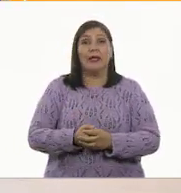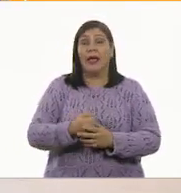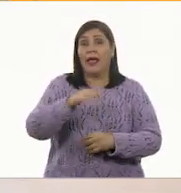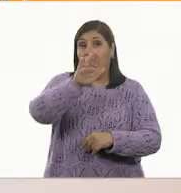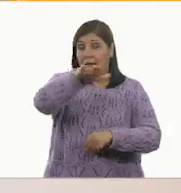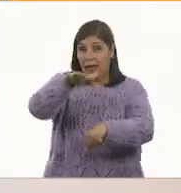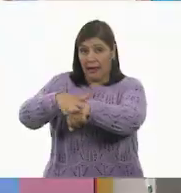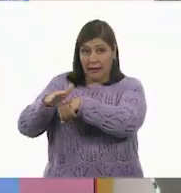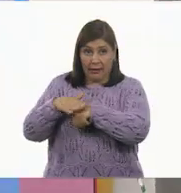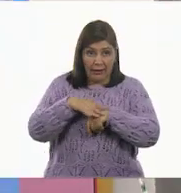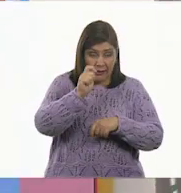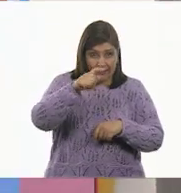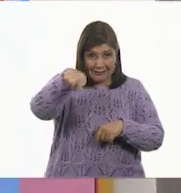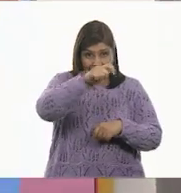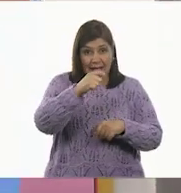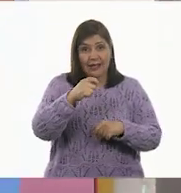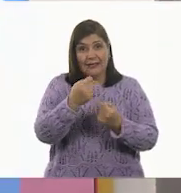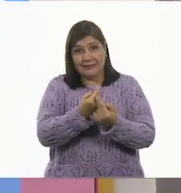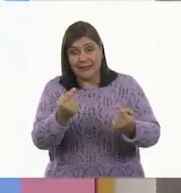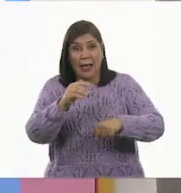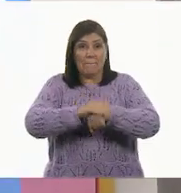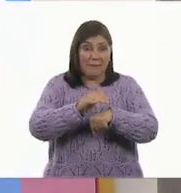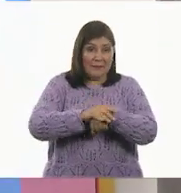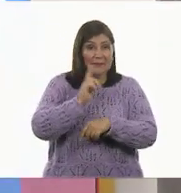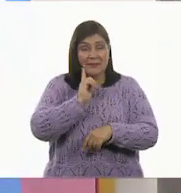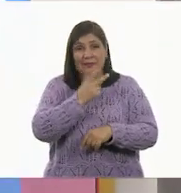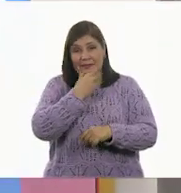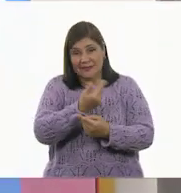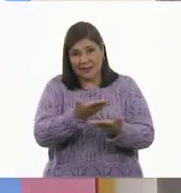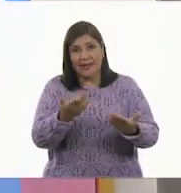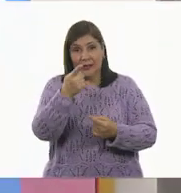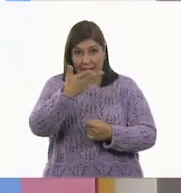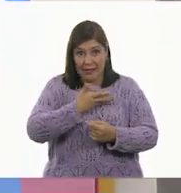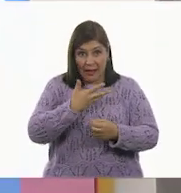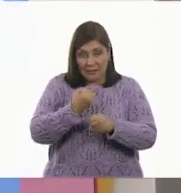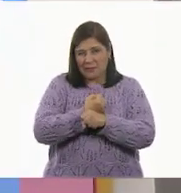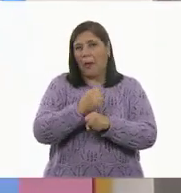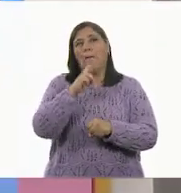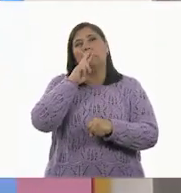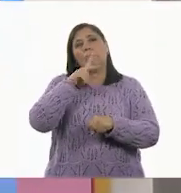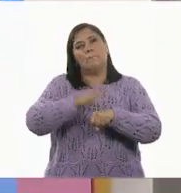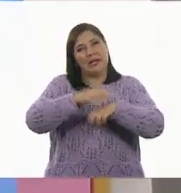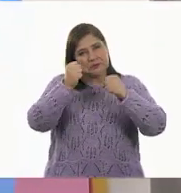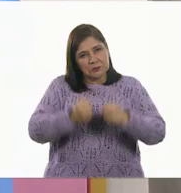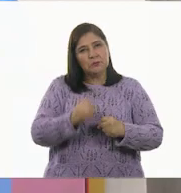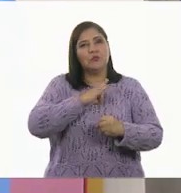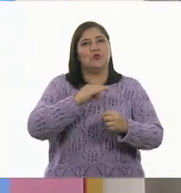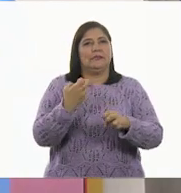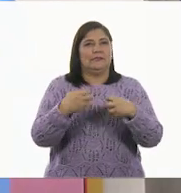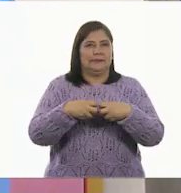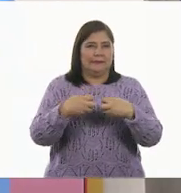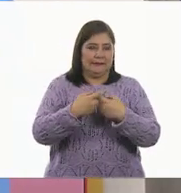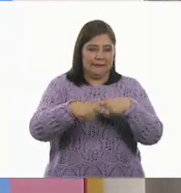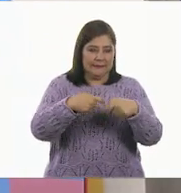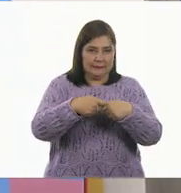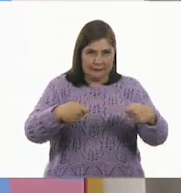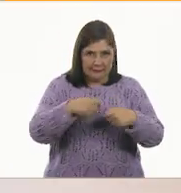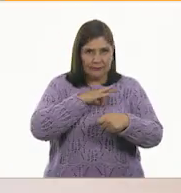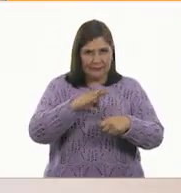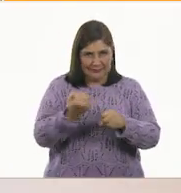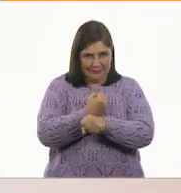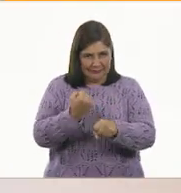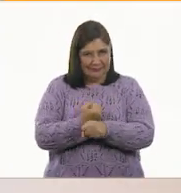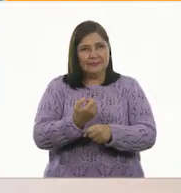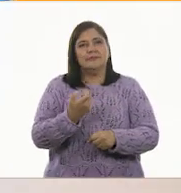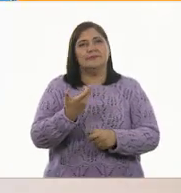amiguitos, si están en casa y ustedes traen zapatos, lo más padre sería que se pusieran tenis antes. Aquí, como soy muy bueno, lo voy a hacer con zapatos.